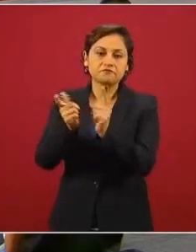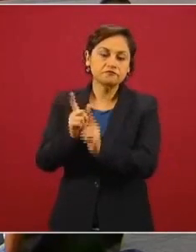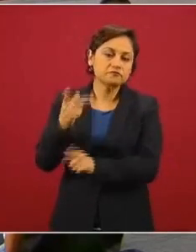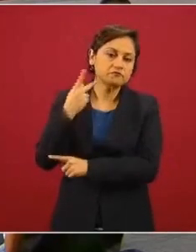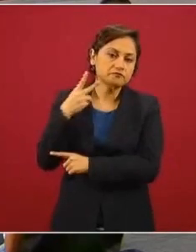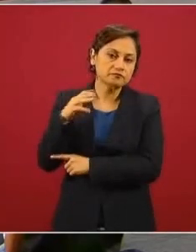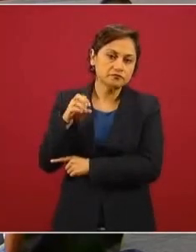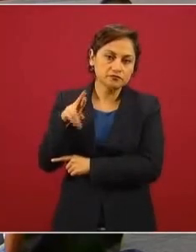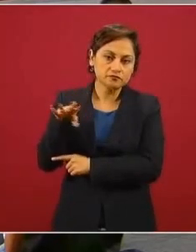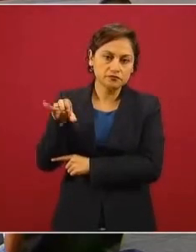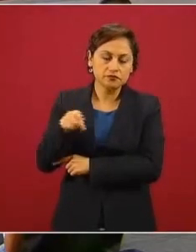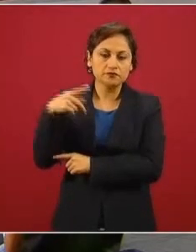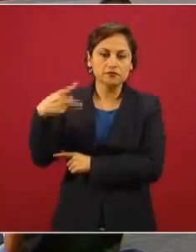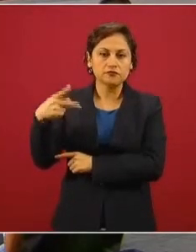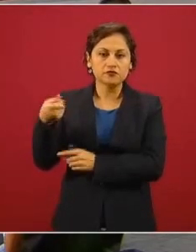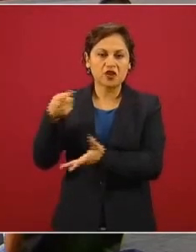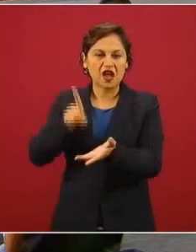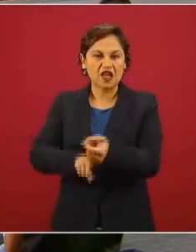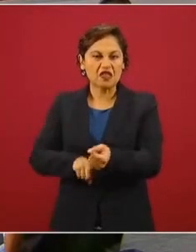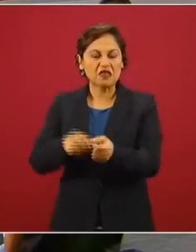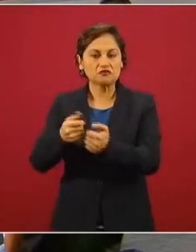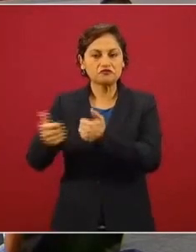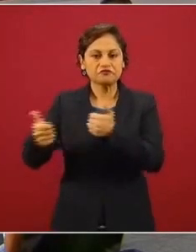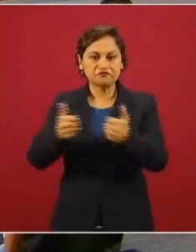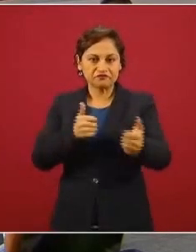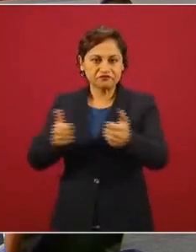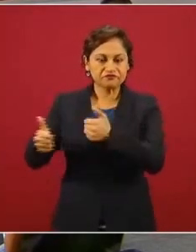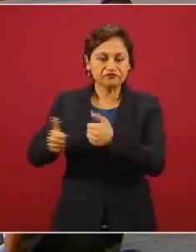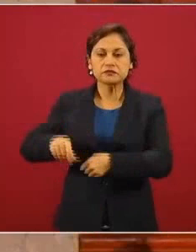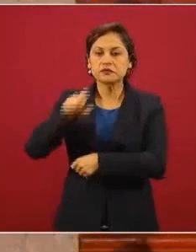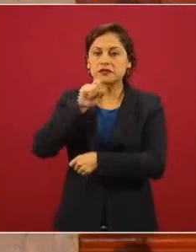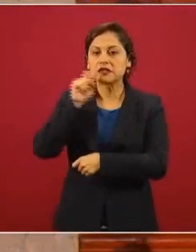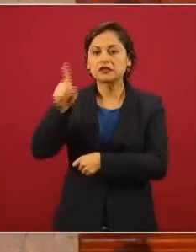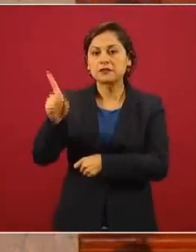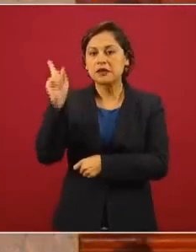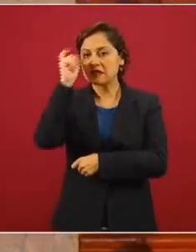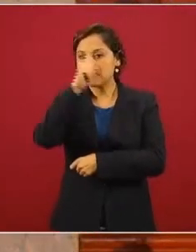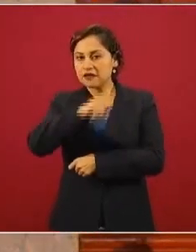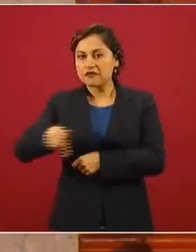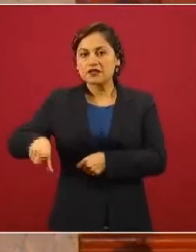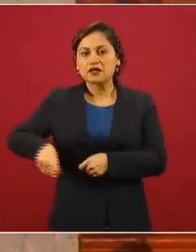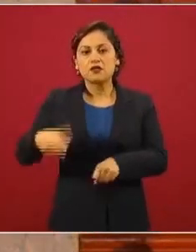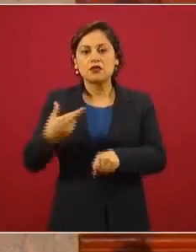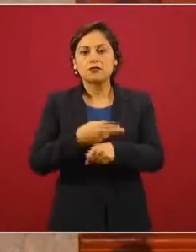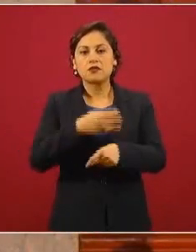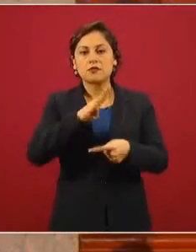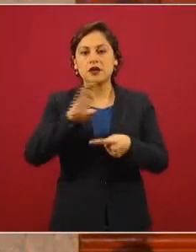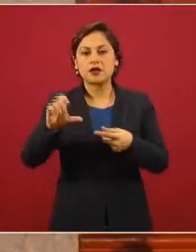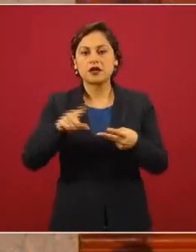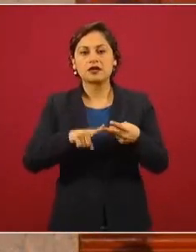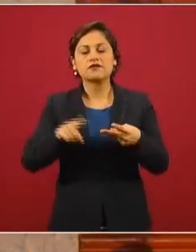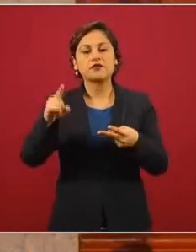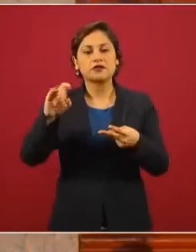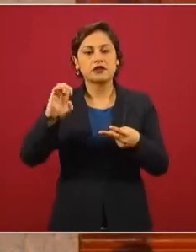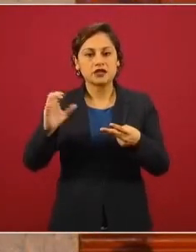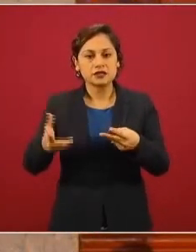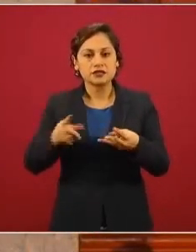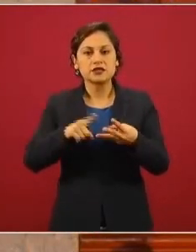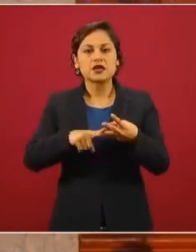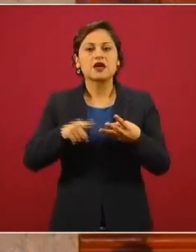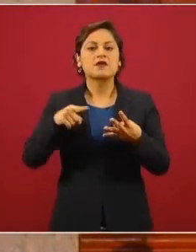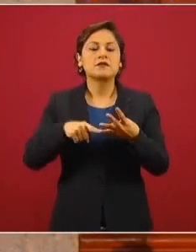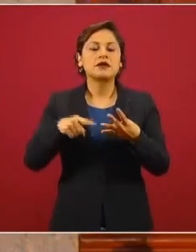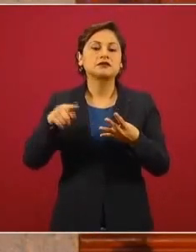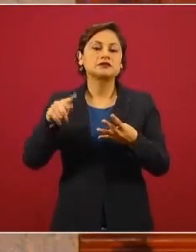crónica, su divisionismo interno y su incapacidad para gobernar Baja California, Ciudad de México, Chiapas, Morelos, Puebla, Tabasco,